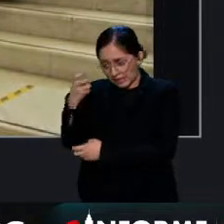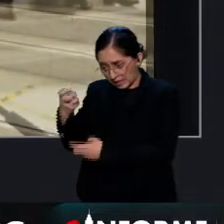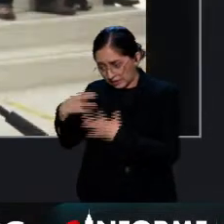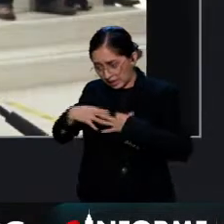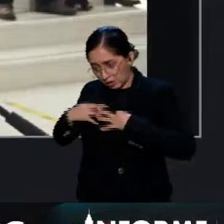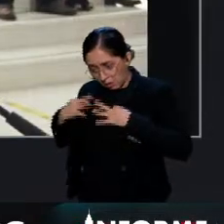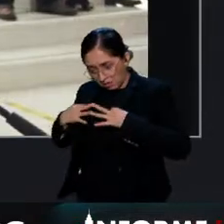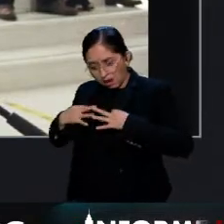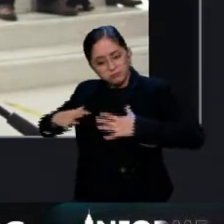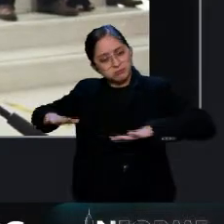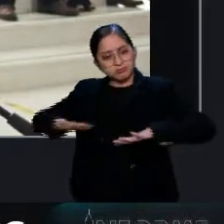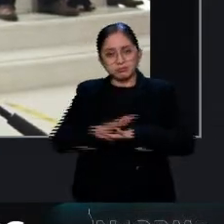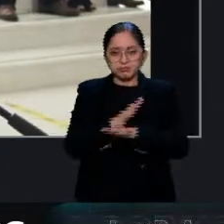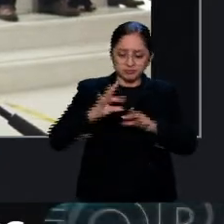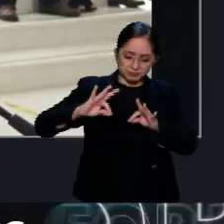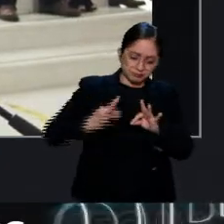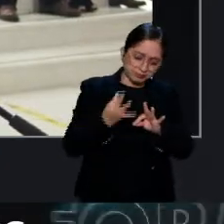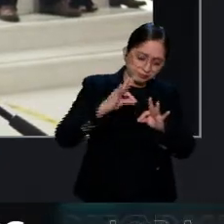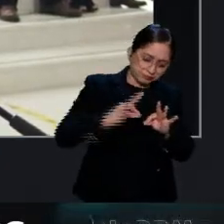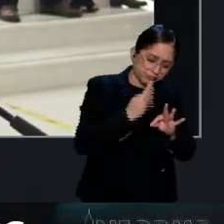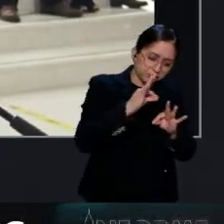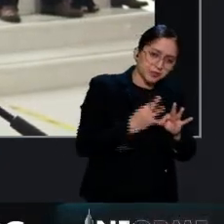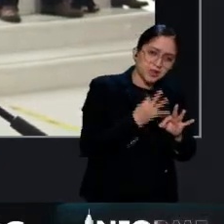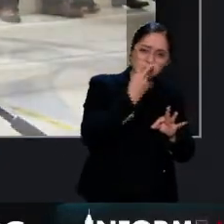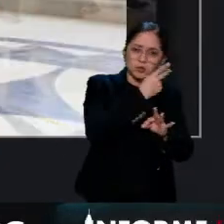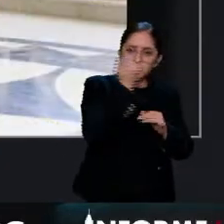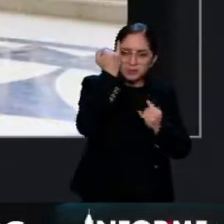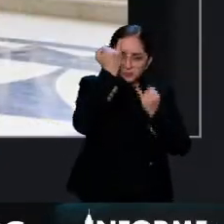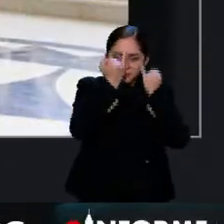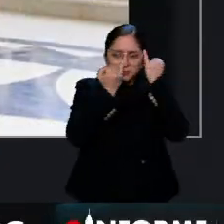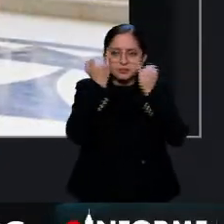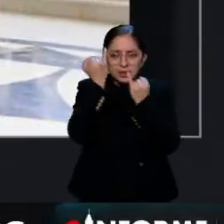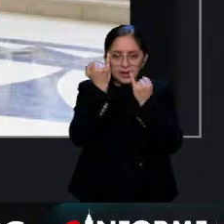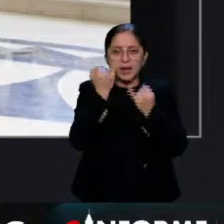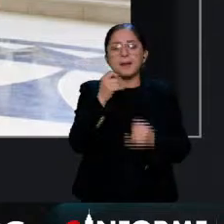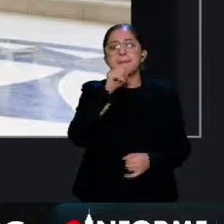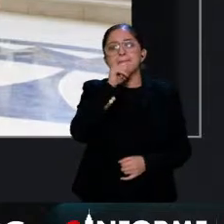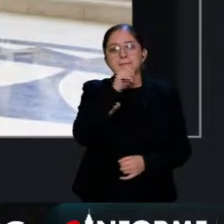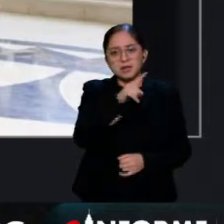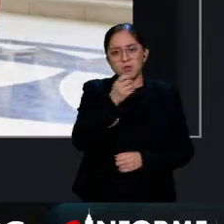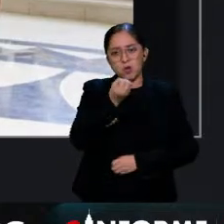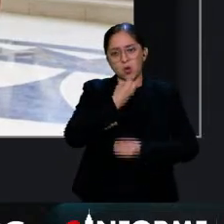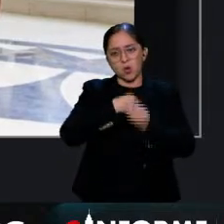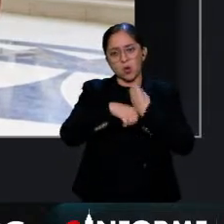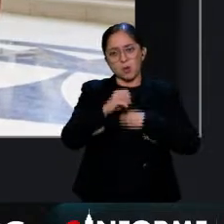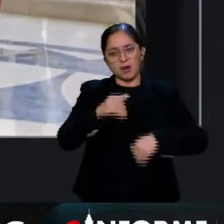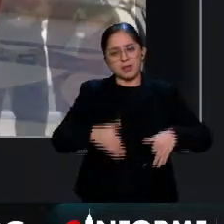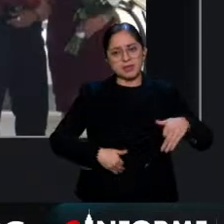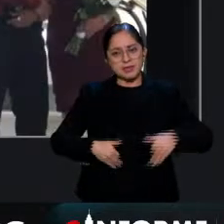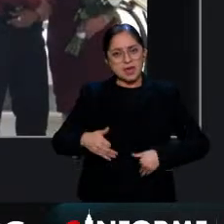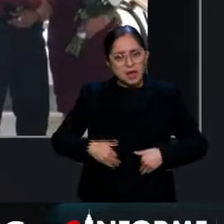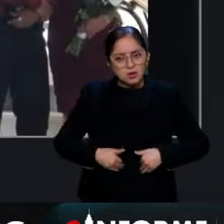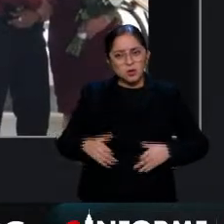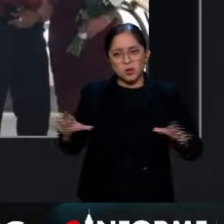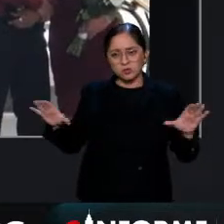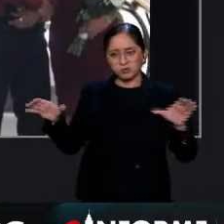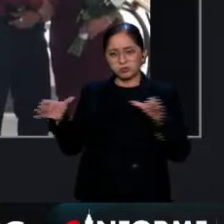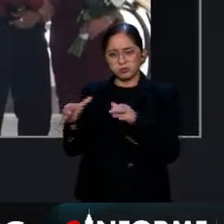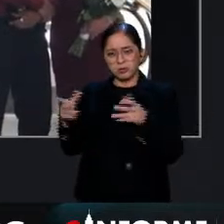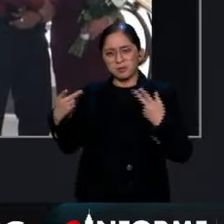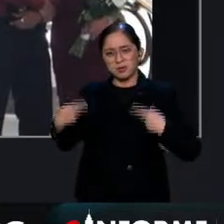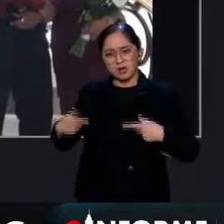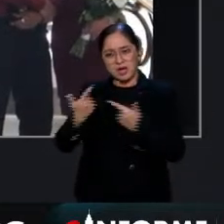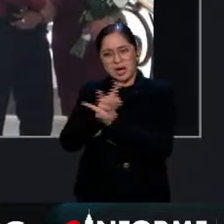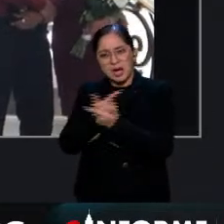metieron hilo de su cosecha y de su creatividad. Además, le comento que la compañía teatral de personas liberadas amenizó este